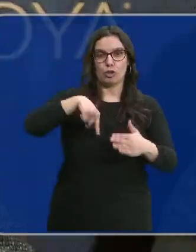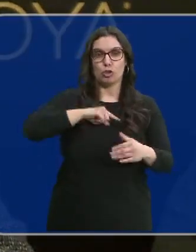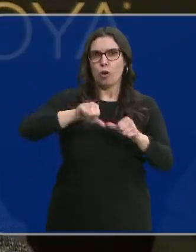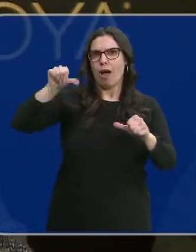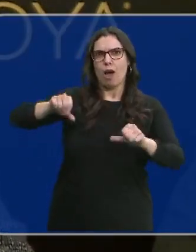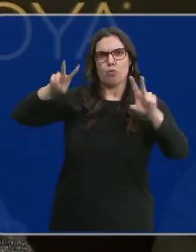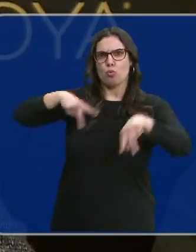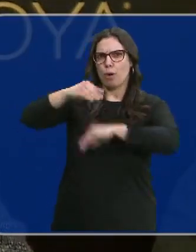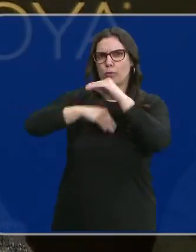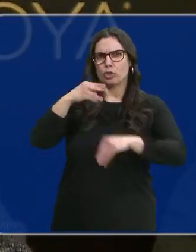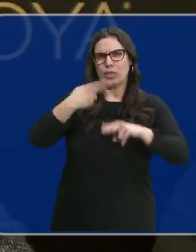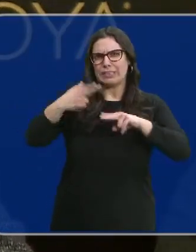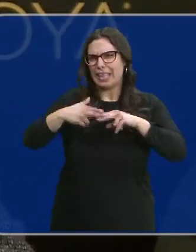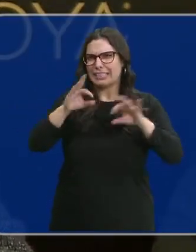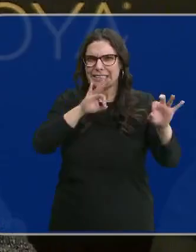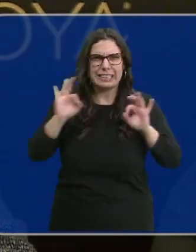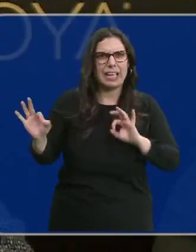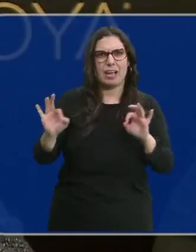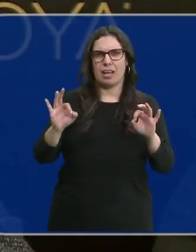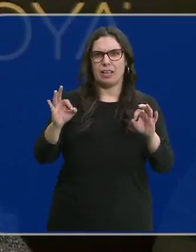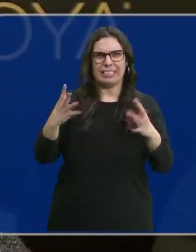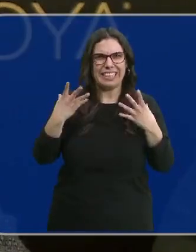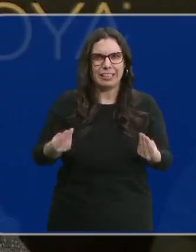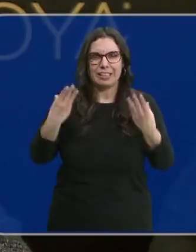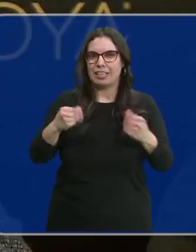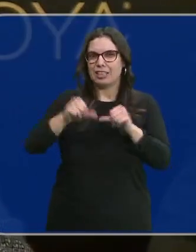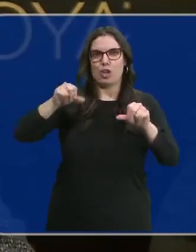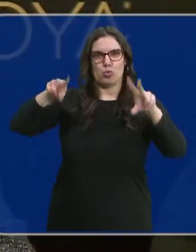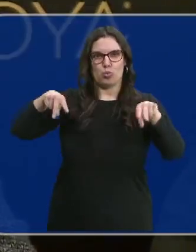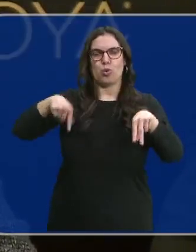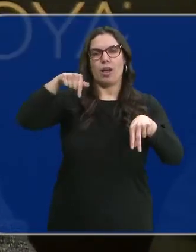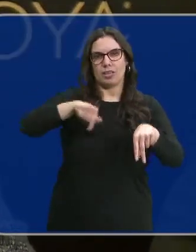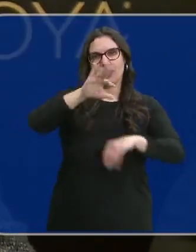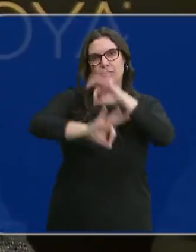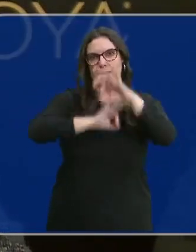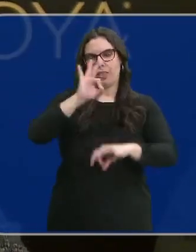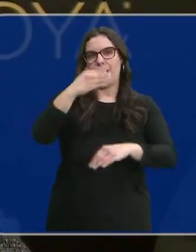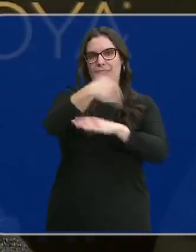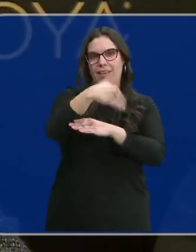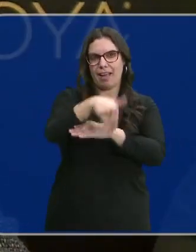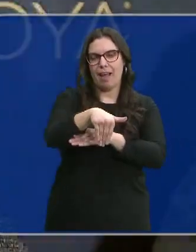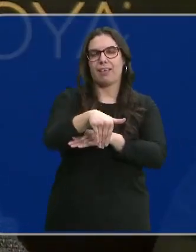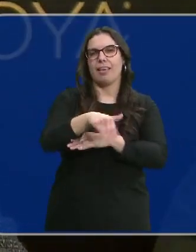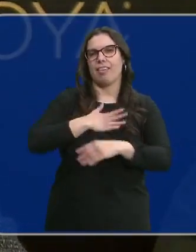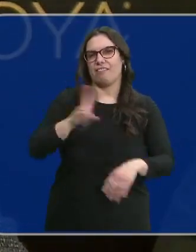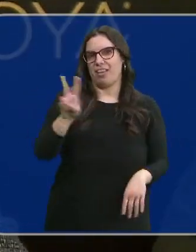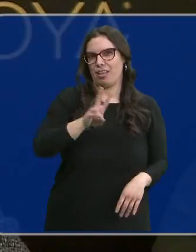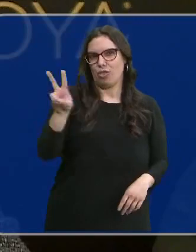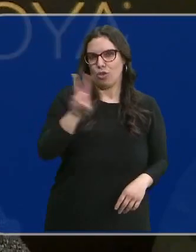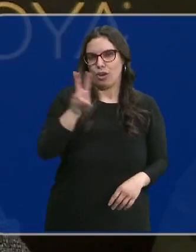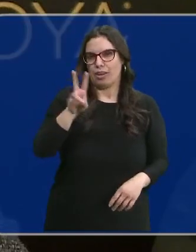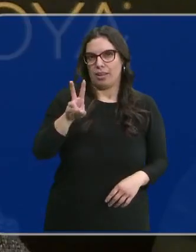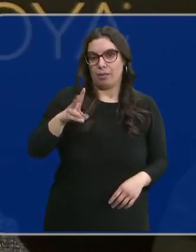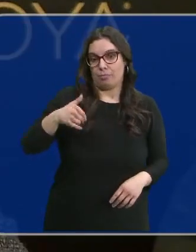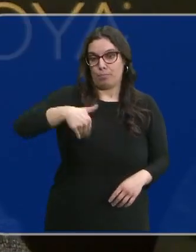preparado tantas actividades como las que se van a celebrar en las calles de Valladolid